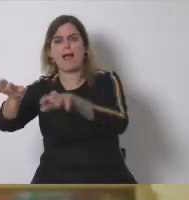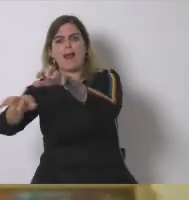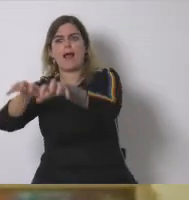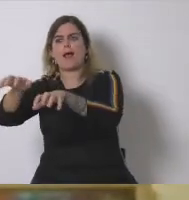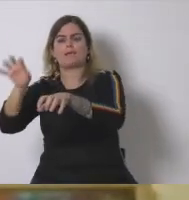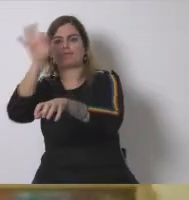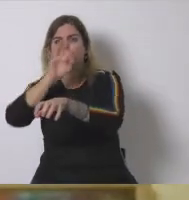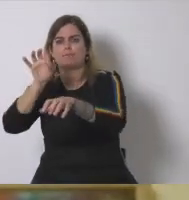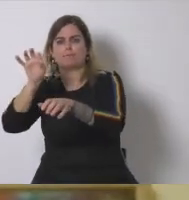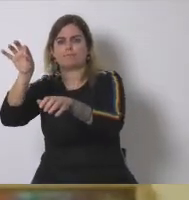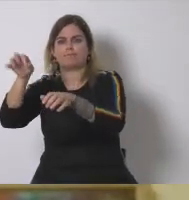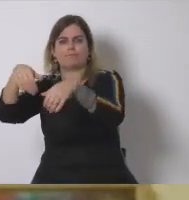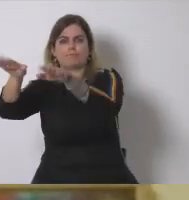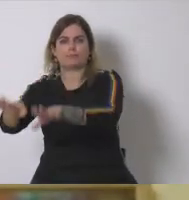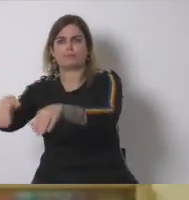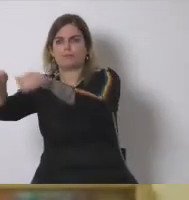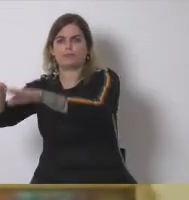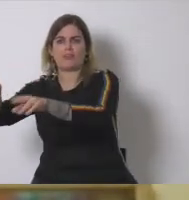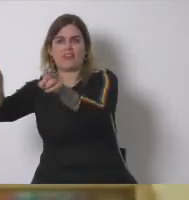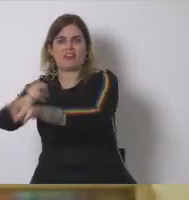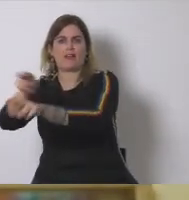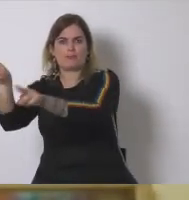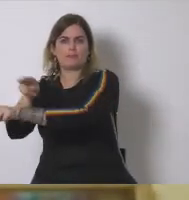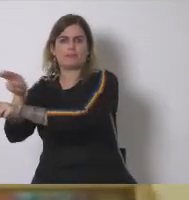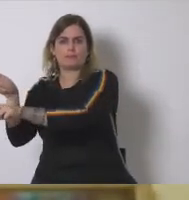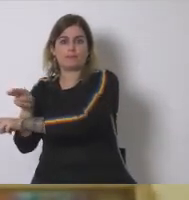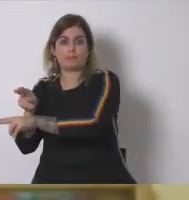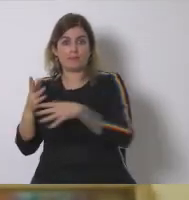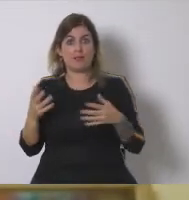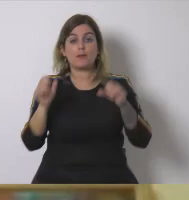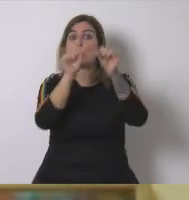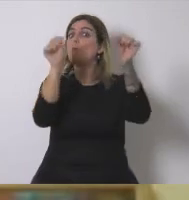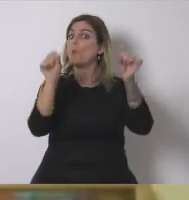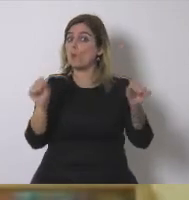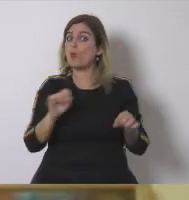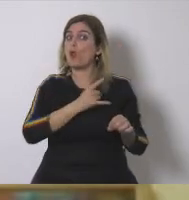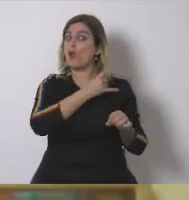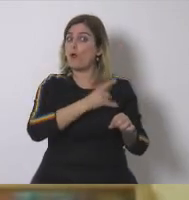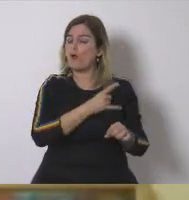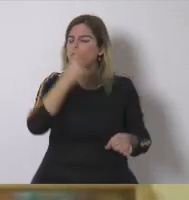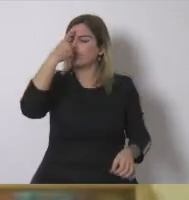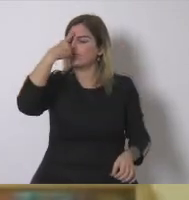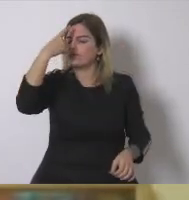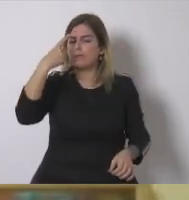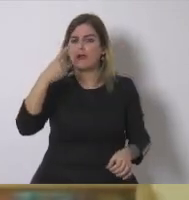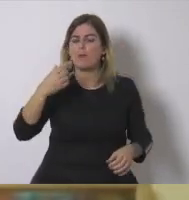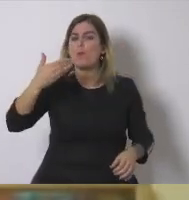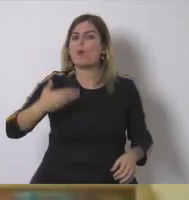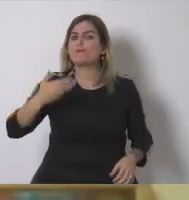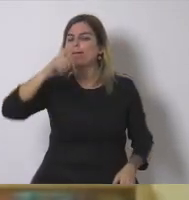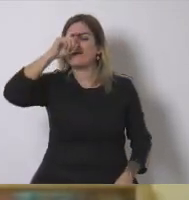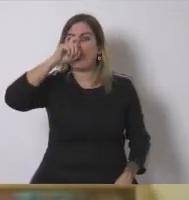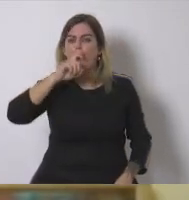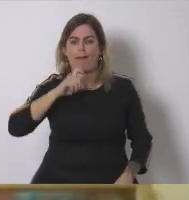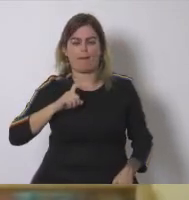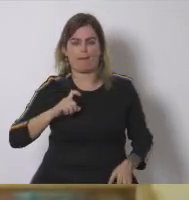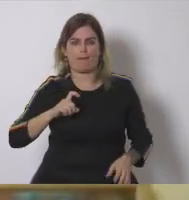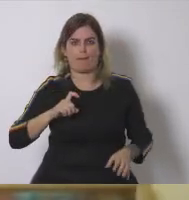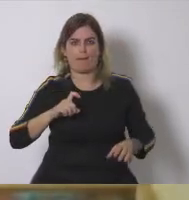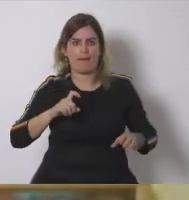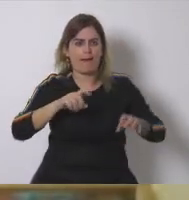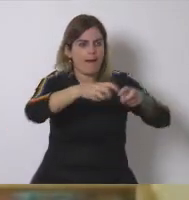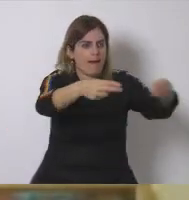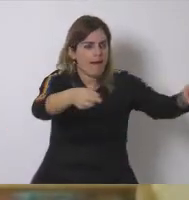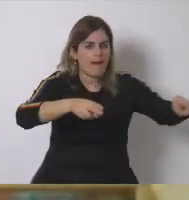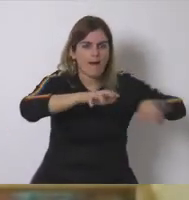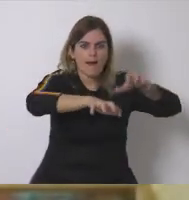producir de forma ecológica sino retirar el otro tipo de producción tenemos que